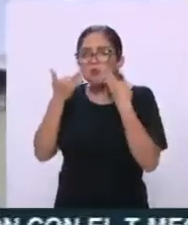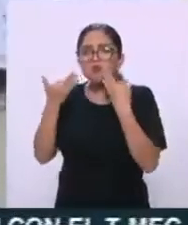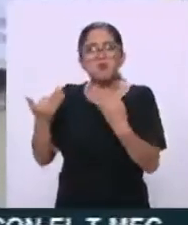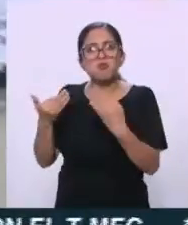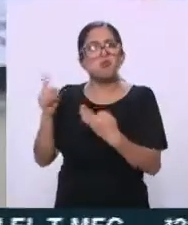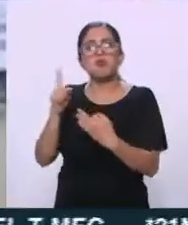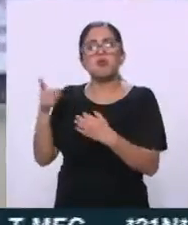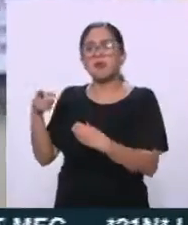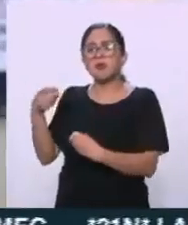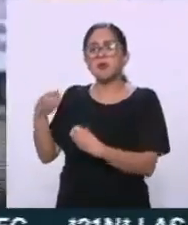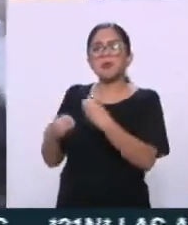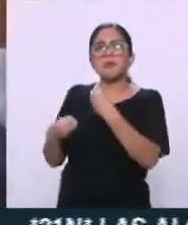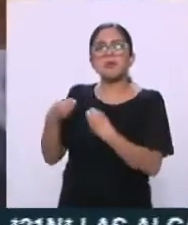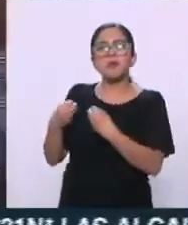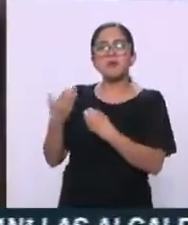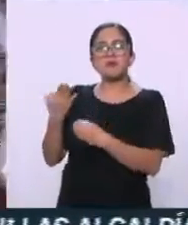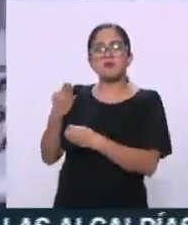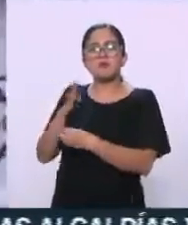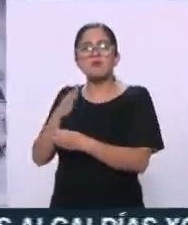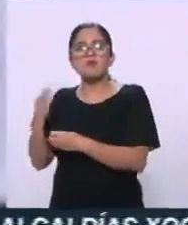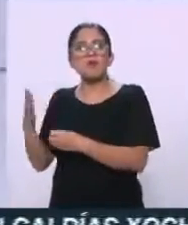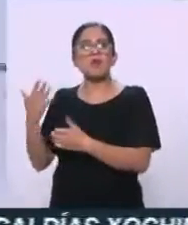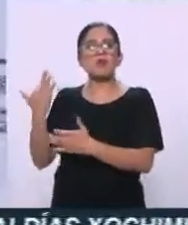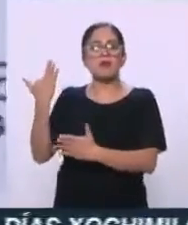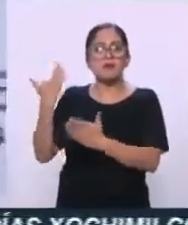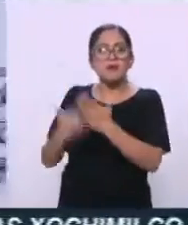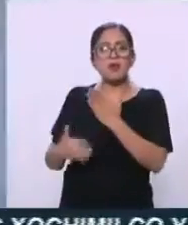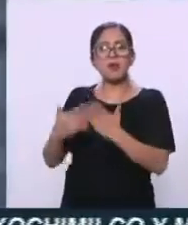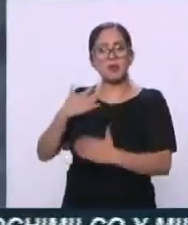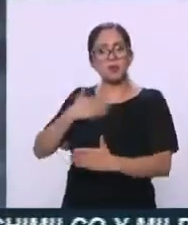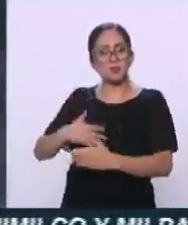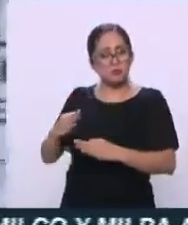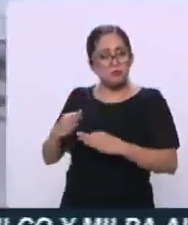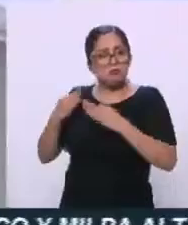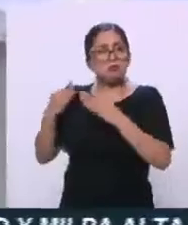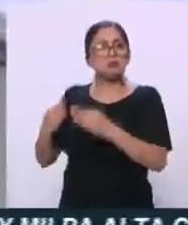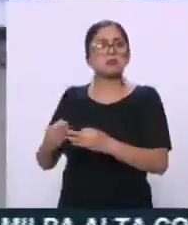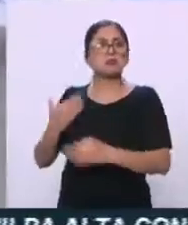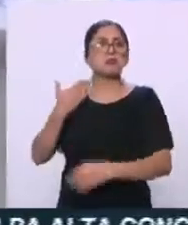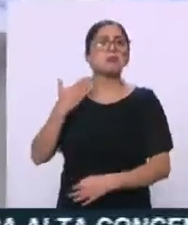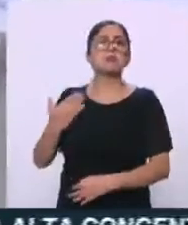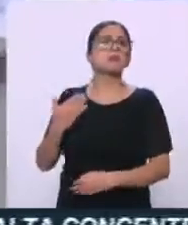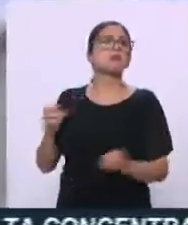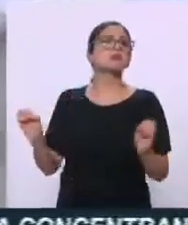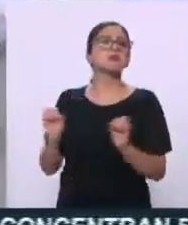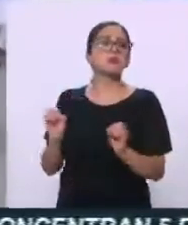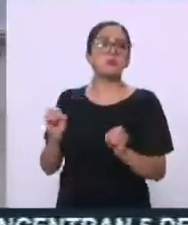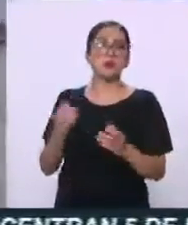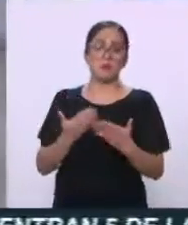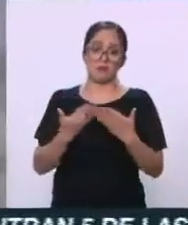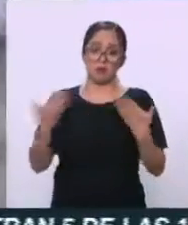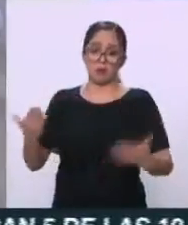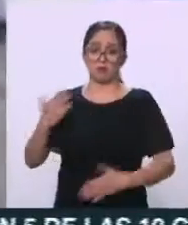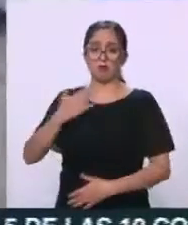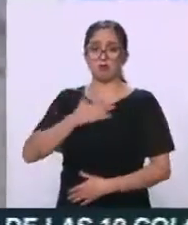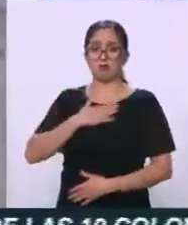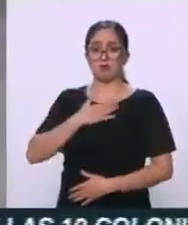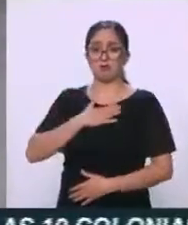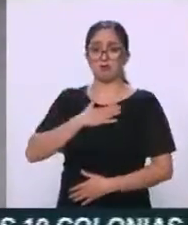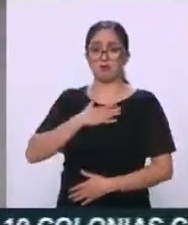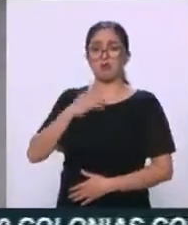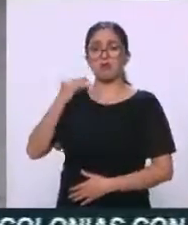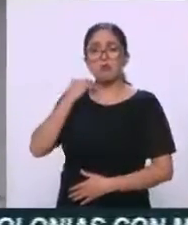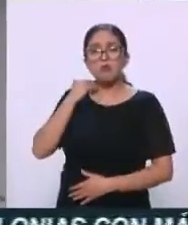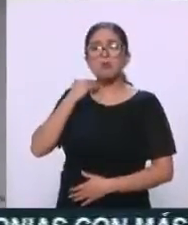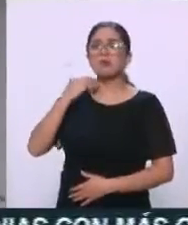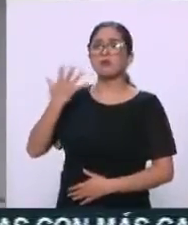irregular e ilegal. A diferencia de esta ocasión, pues nosotros los representantes participamos en